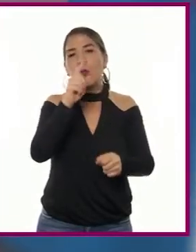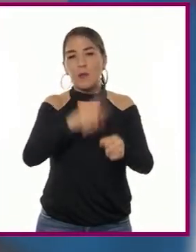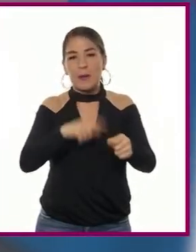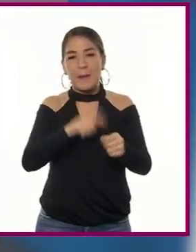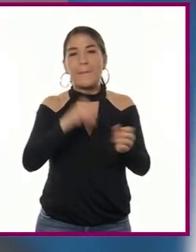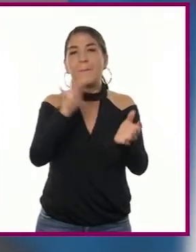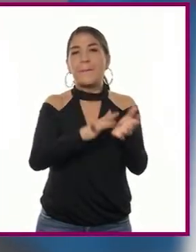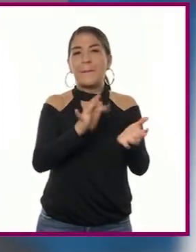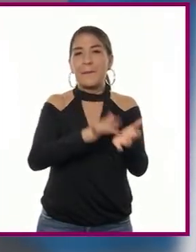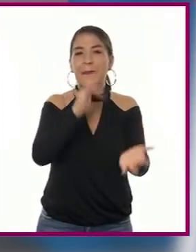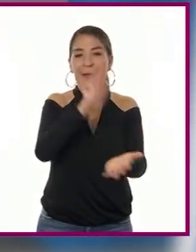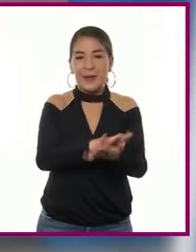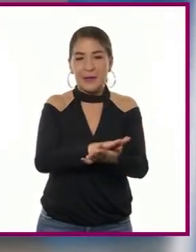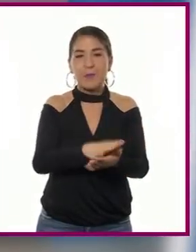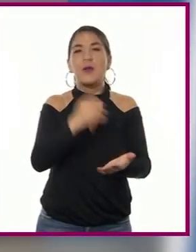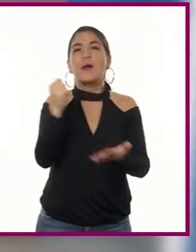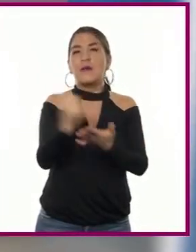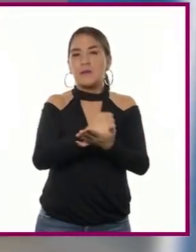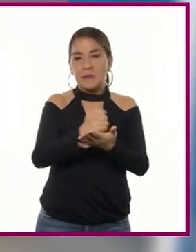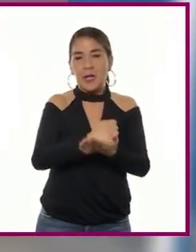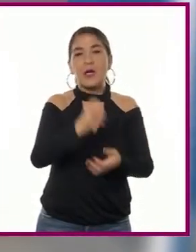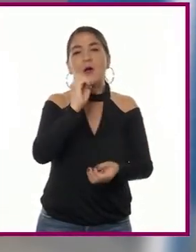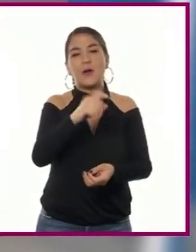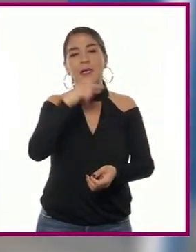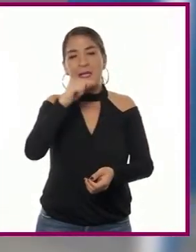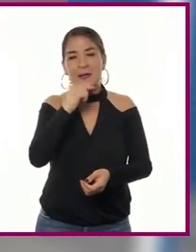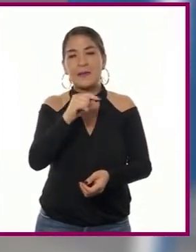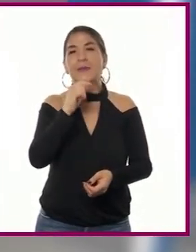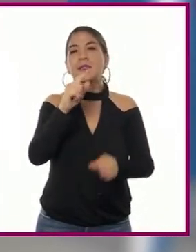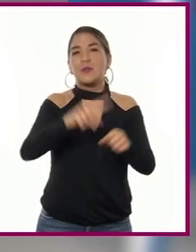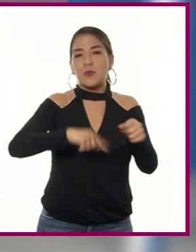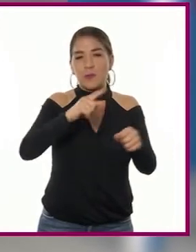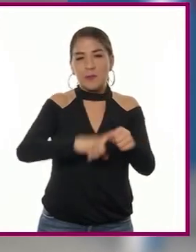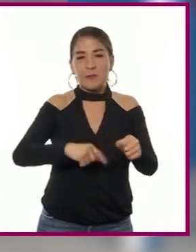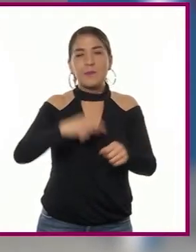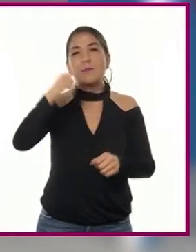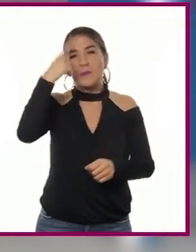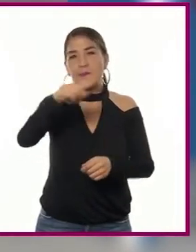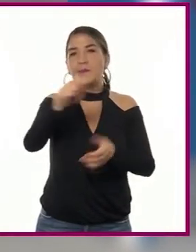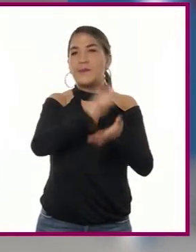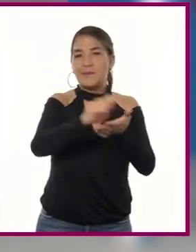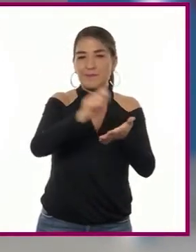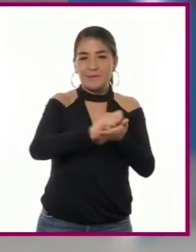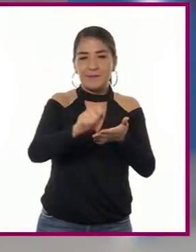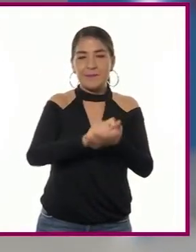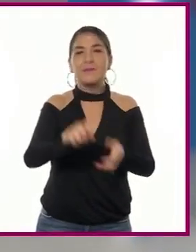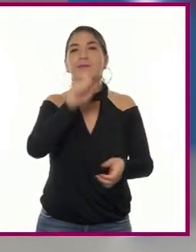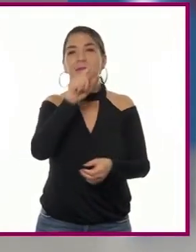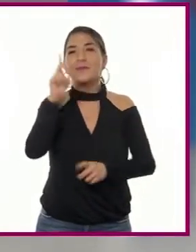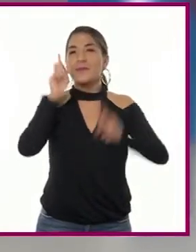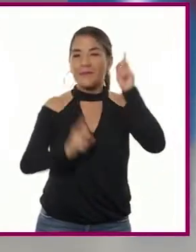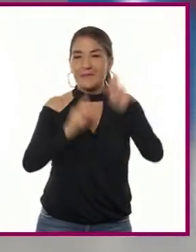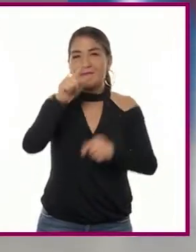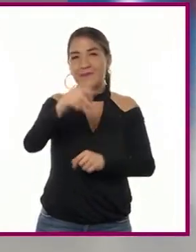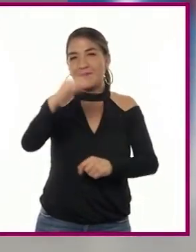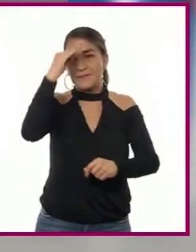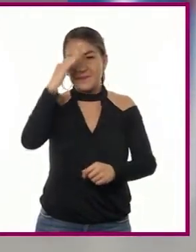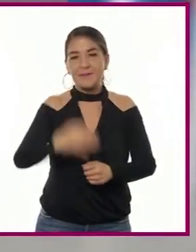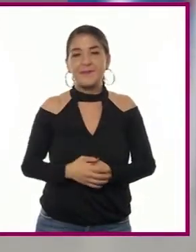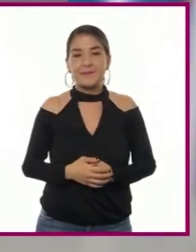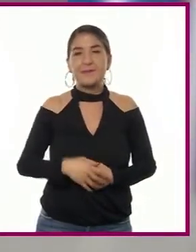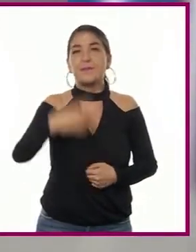pegamento, así como lápiz o bolígrafo y colores para registrar las ideas principales, así como dudas y reflexiones,